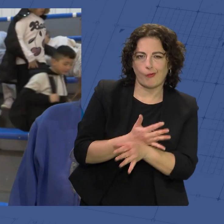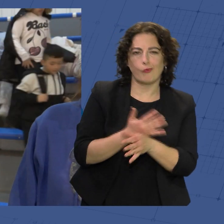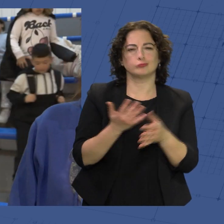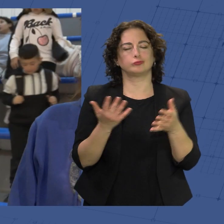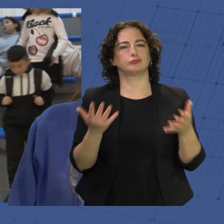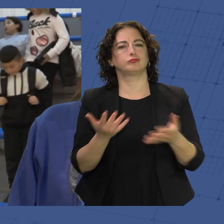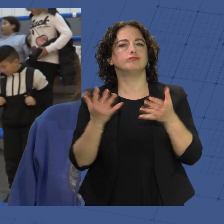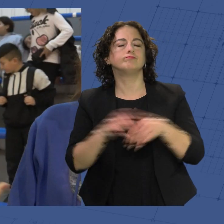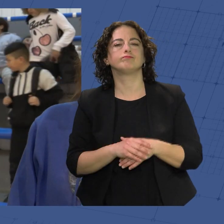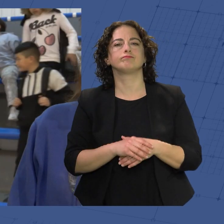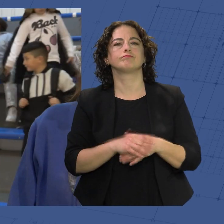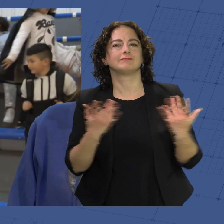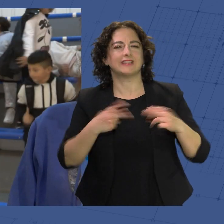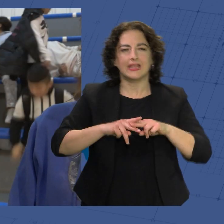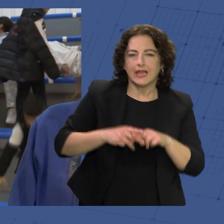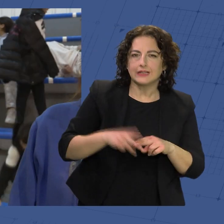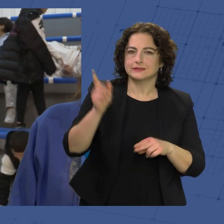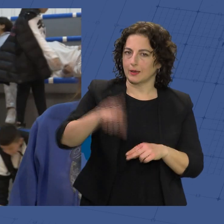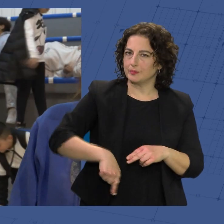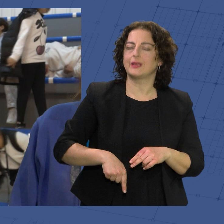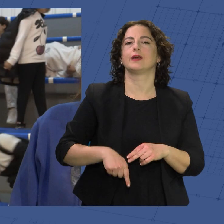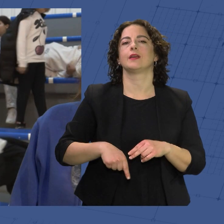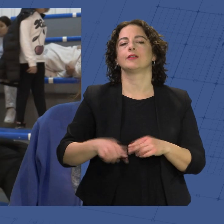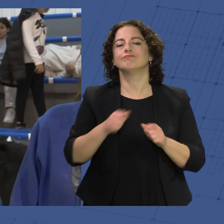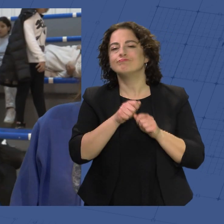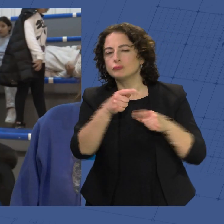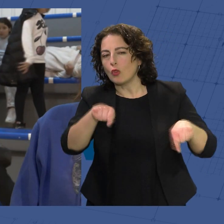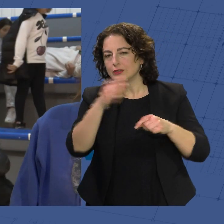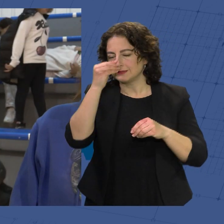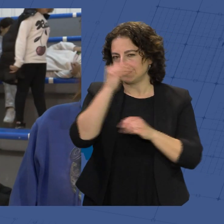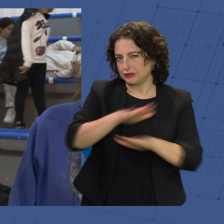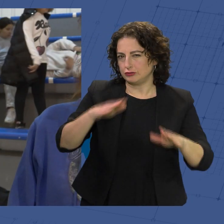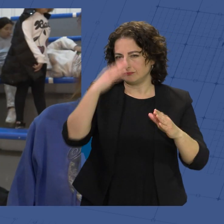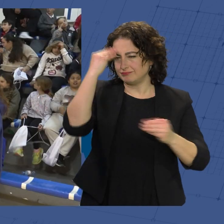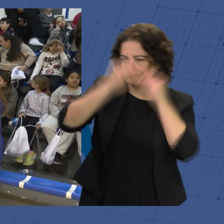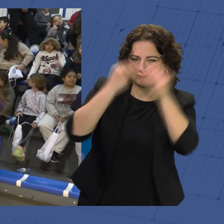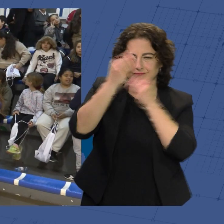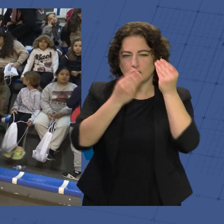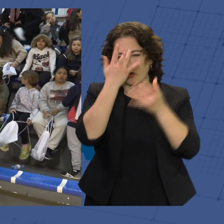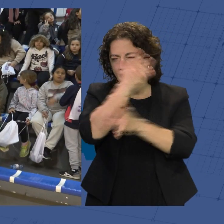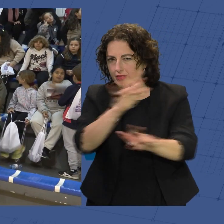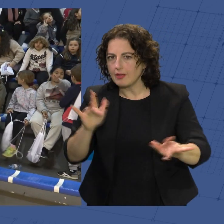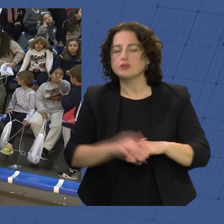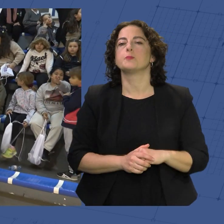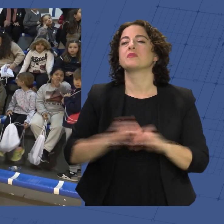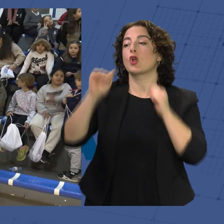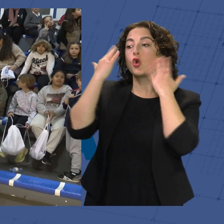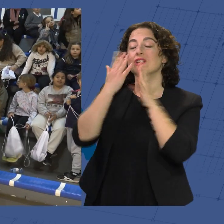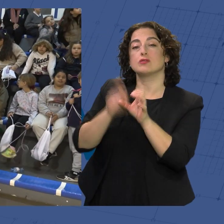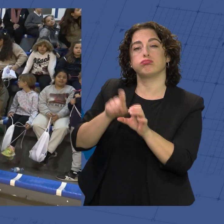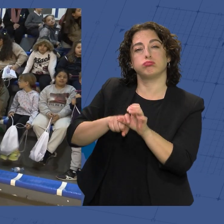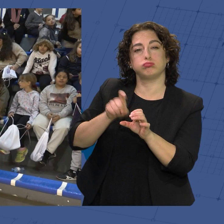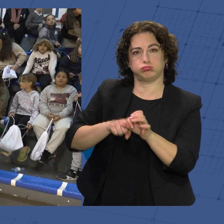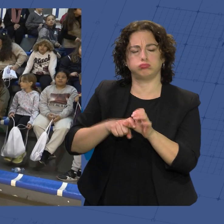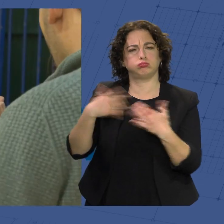por medio de talleres también que le han hecho reflexionar, concienciarse. Este año el Congreso ha registrado una participación